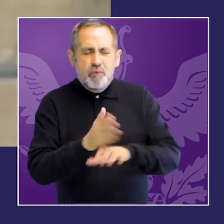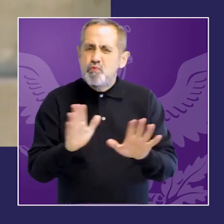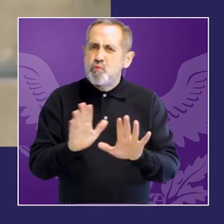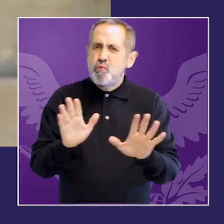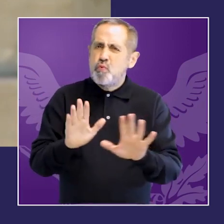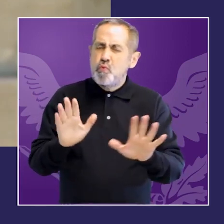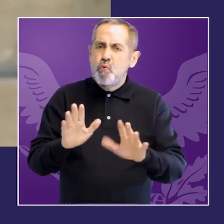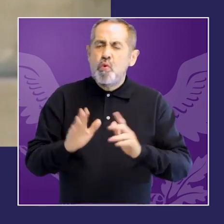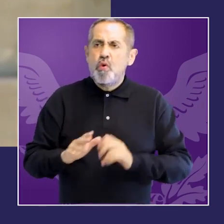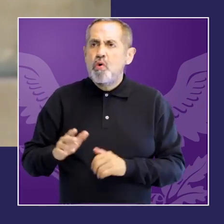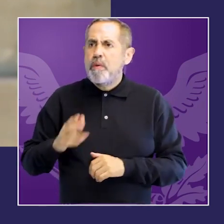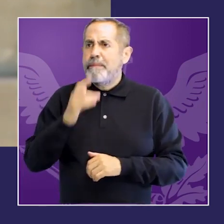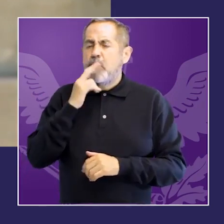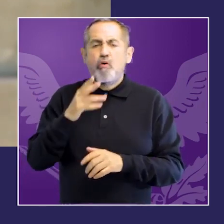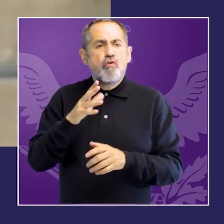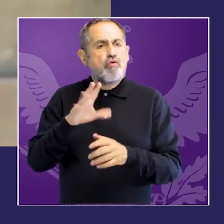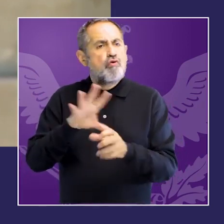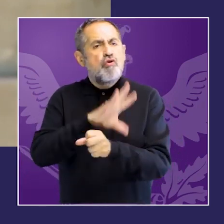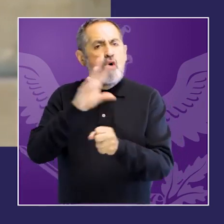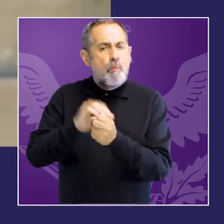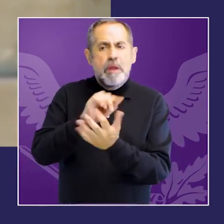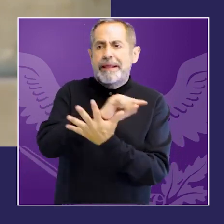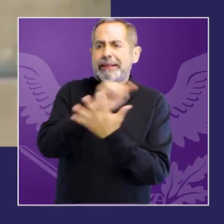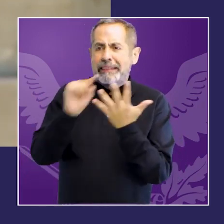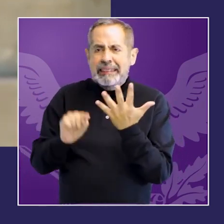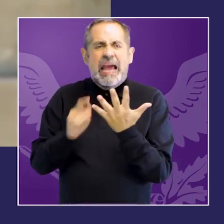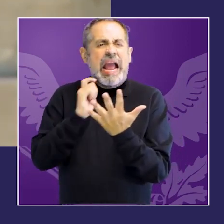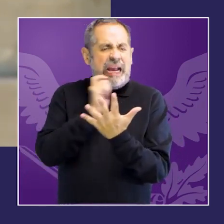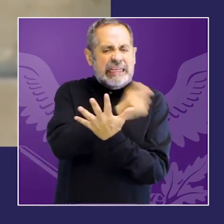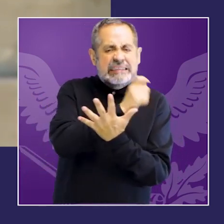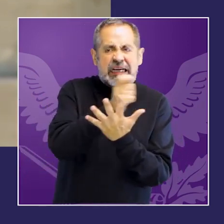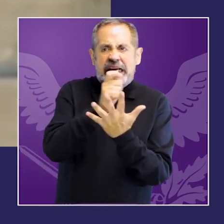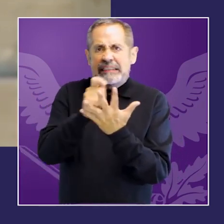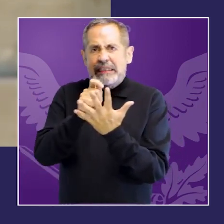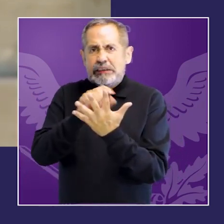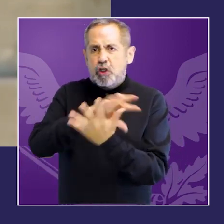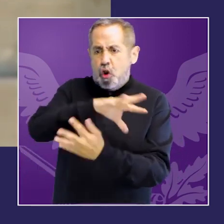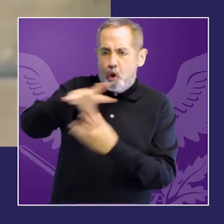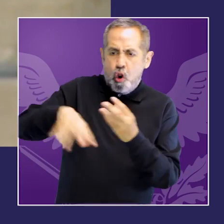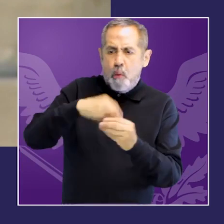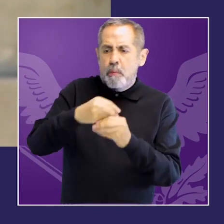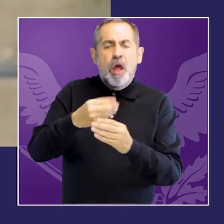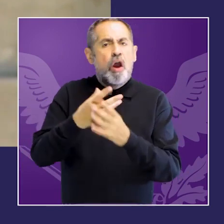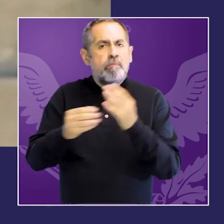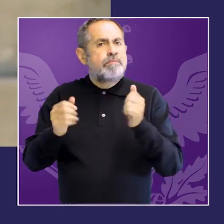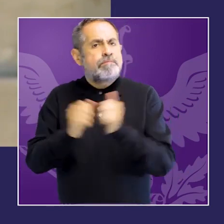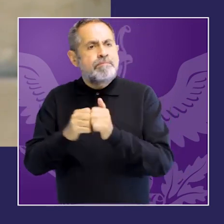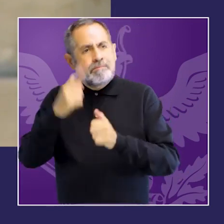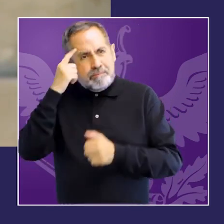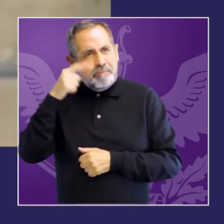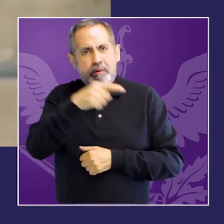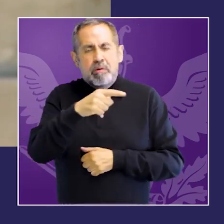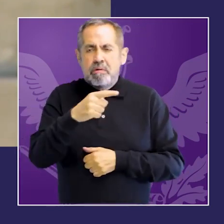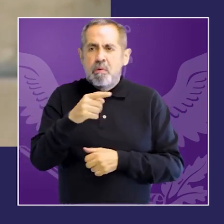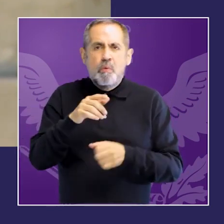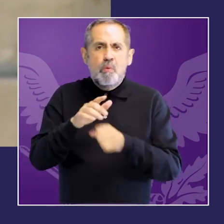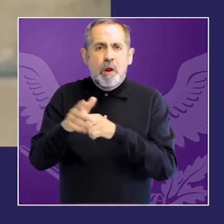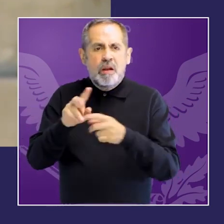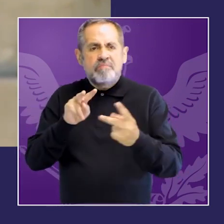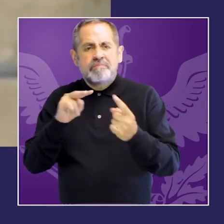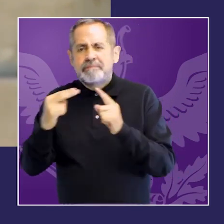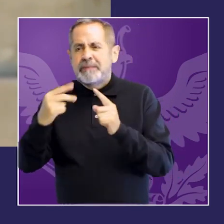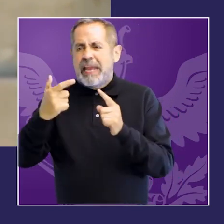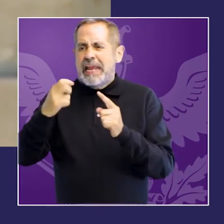es una de las grandes deudas de nuestras democracias. Las violencias que se producen y se reproducen